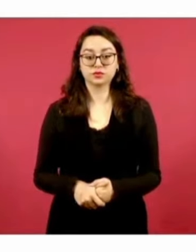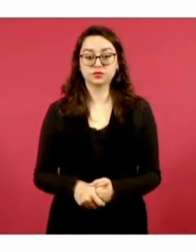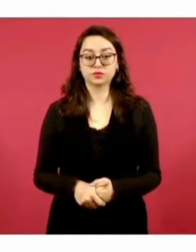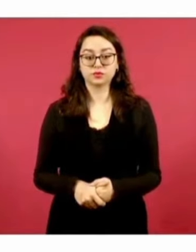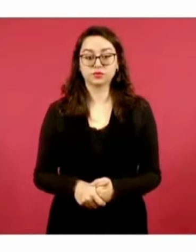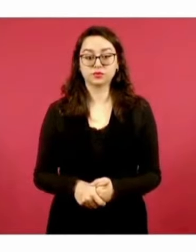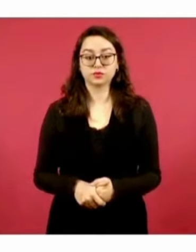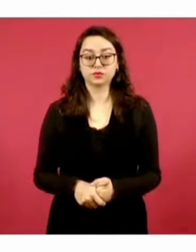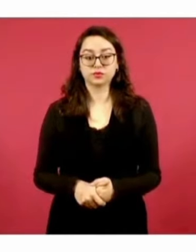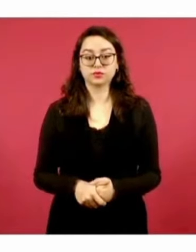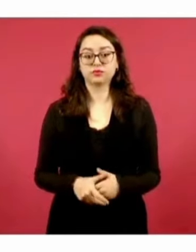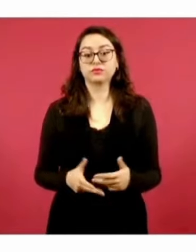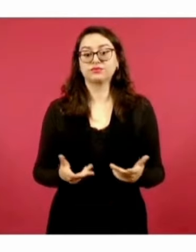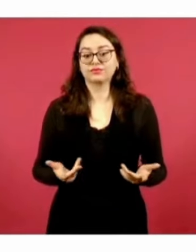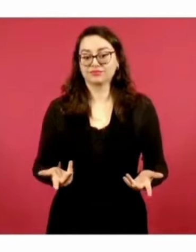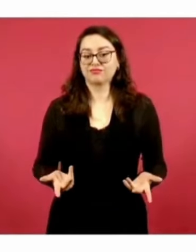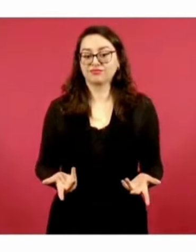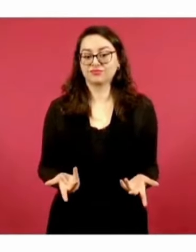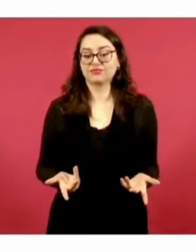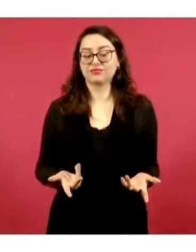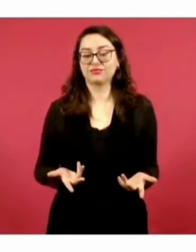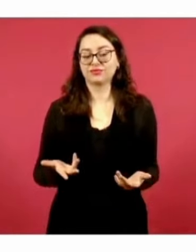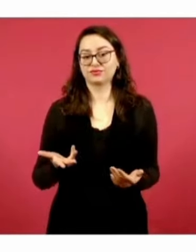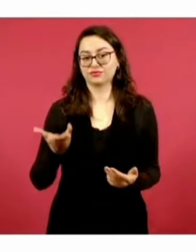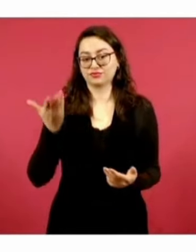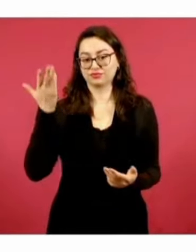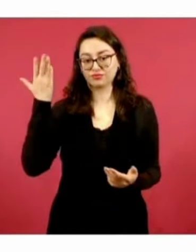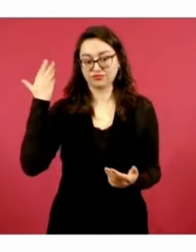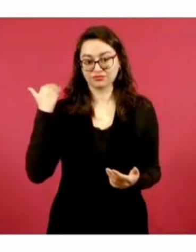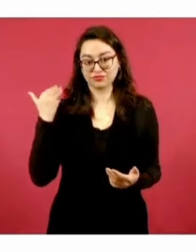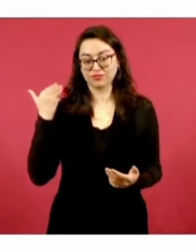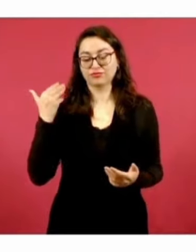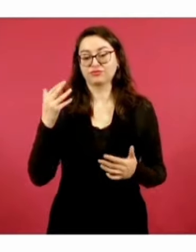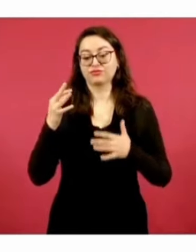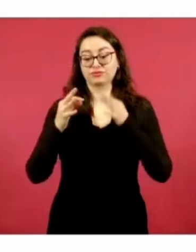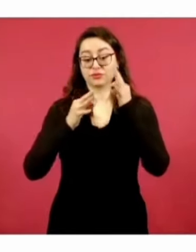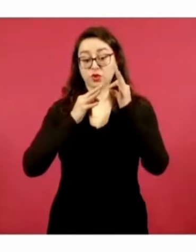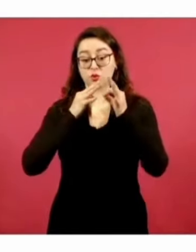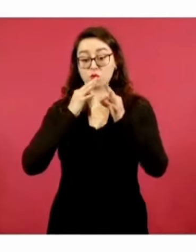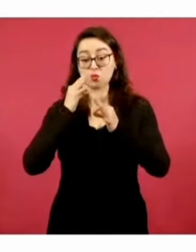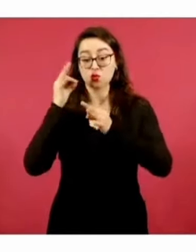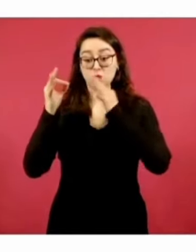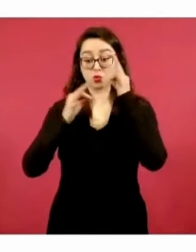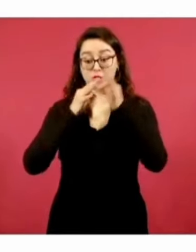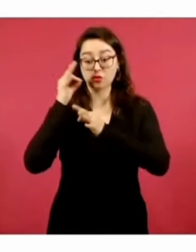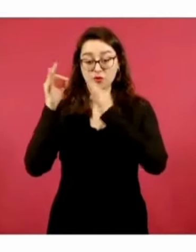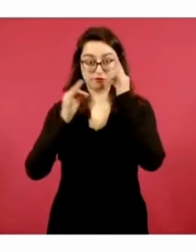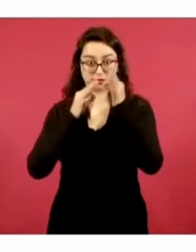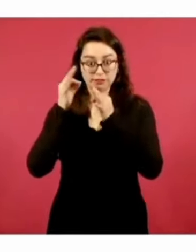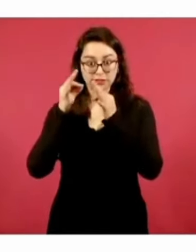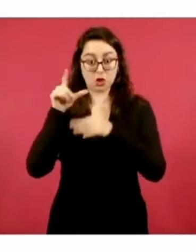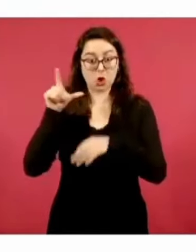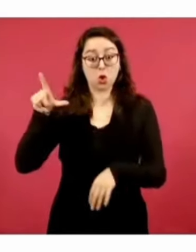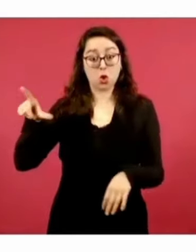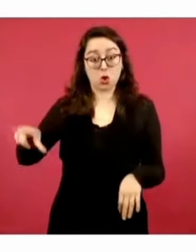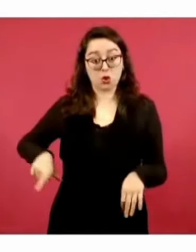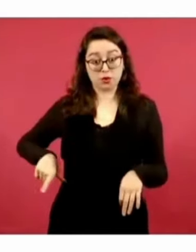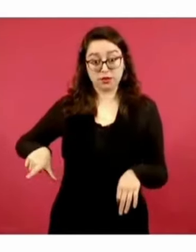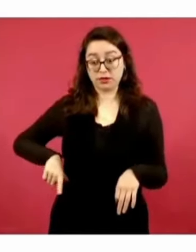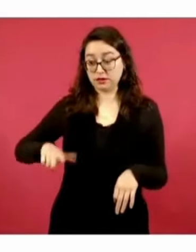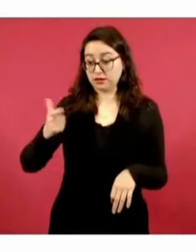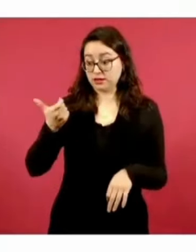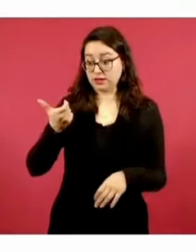que eran las que recibían el dinero que supuestamente se utilizaba